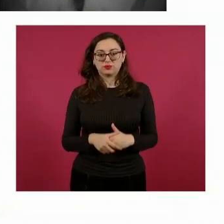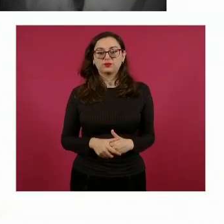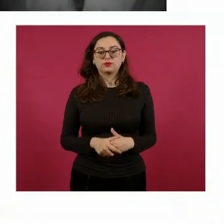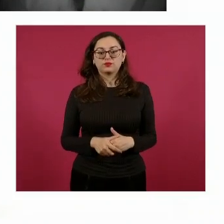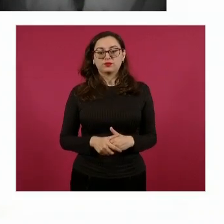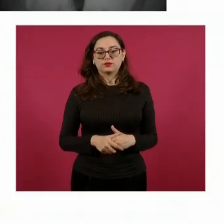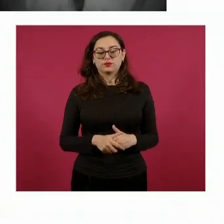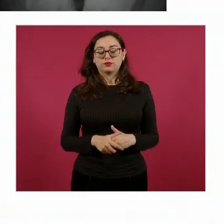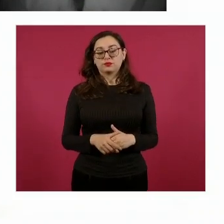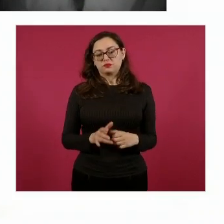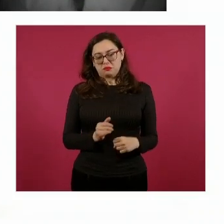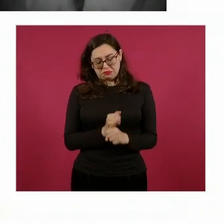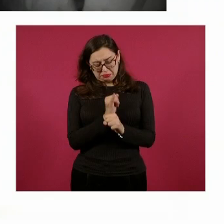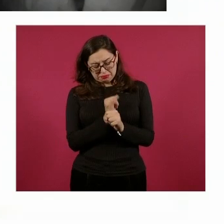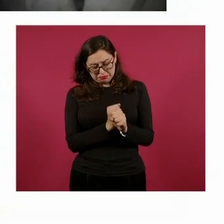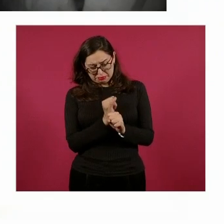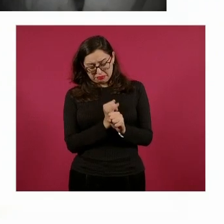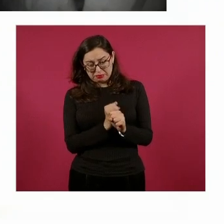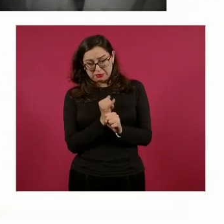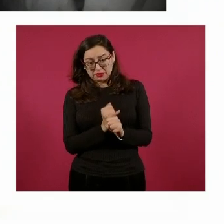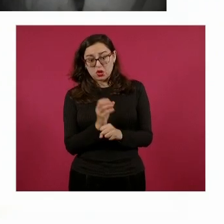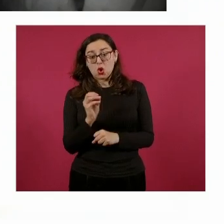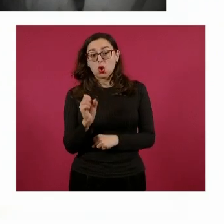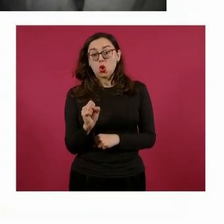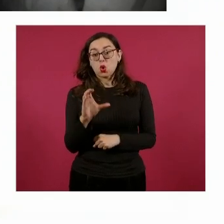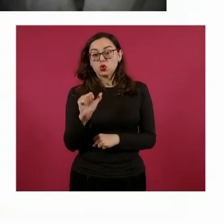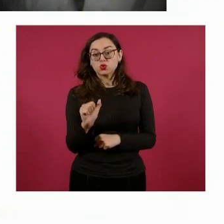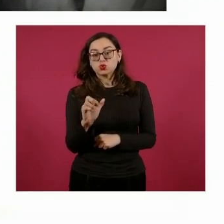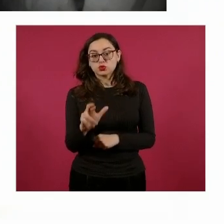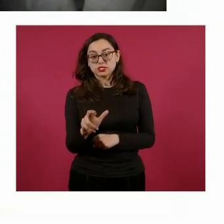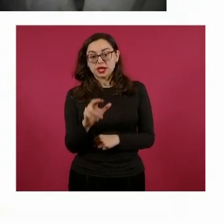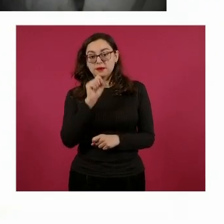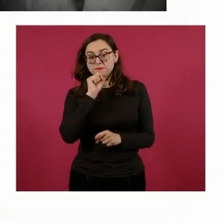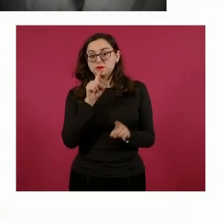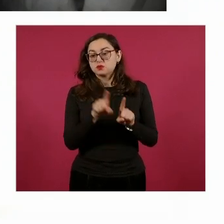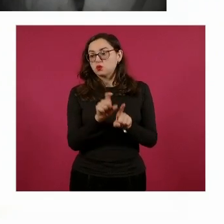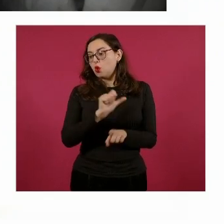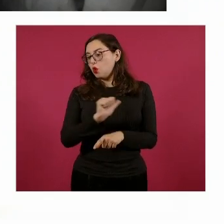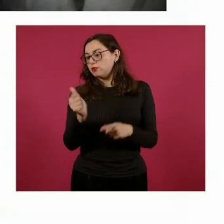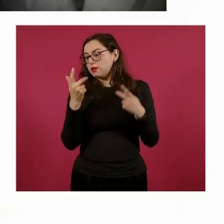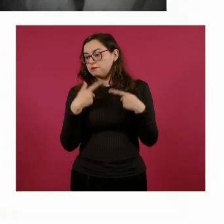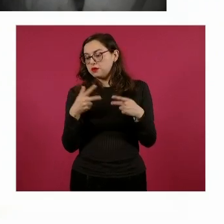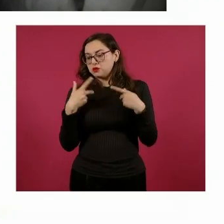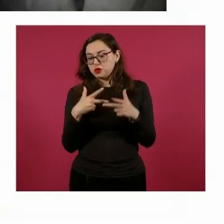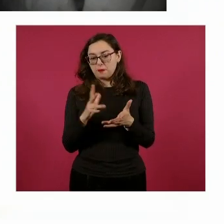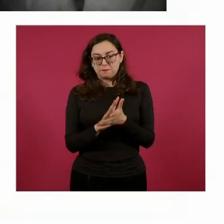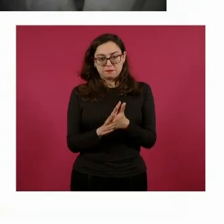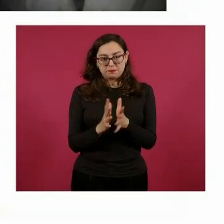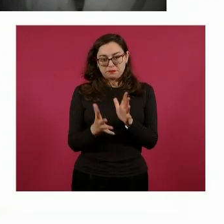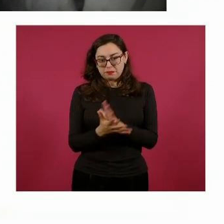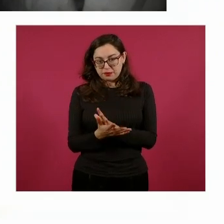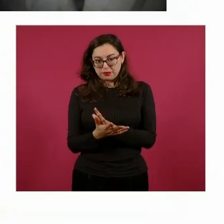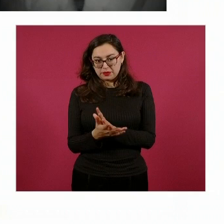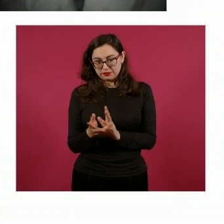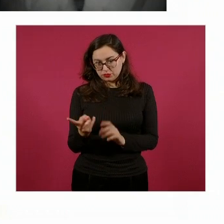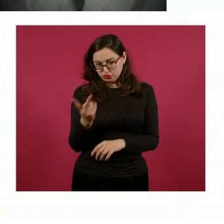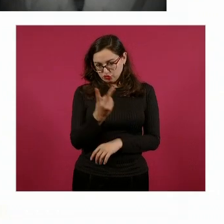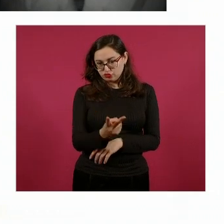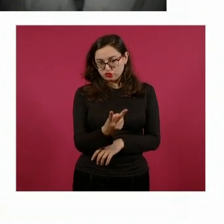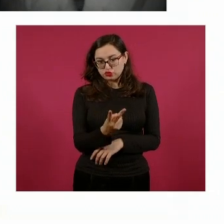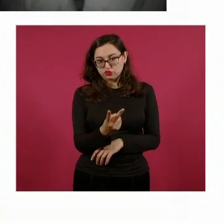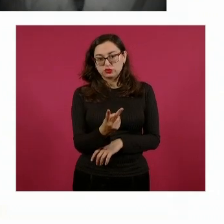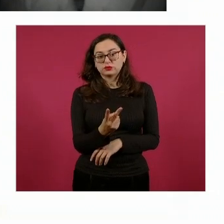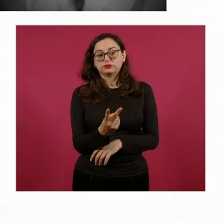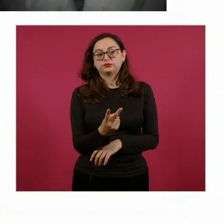De acuerdo con las investigaciones, Oscar Lenin, en complicidad con otra persona, Oscar Lenin es la otra persona que iba con él,